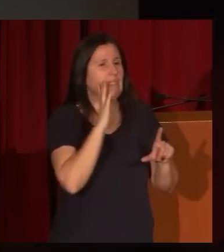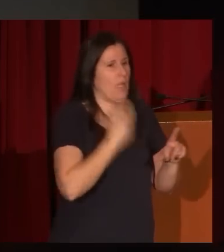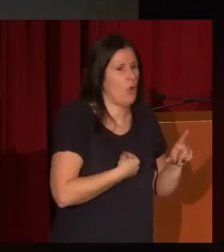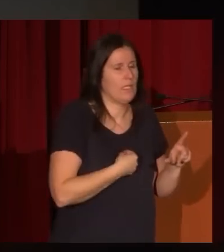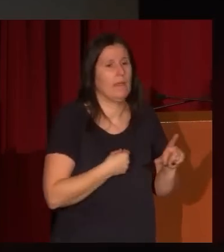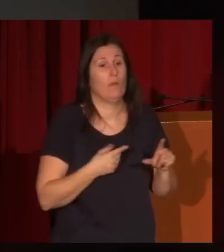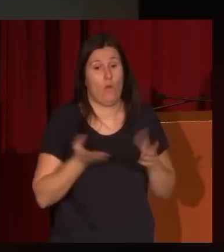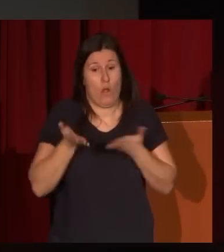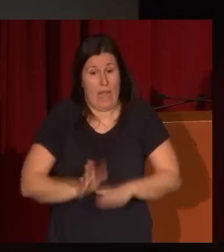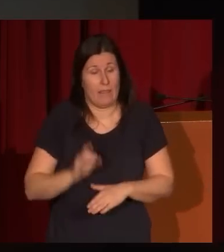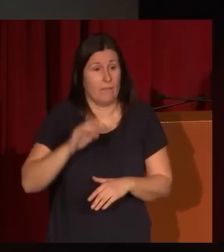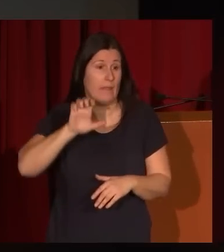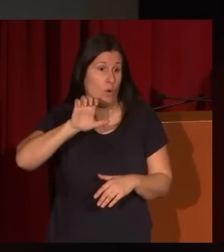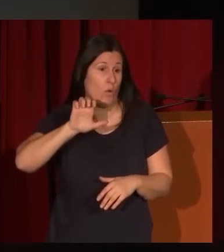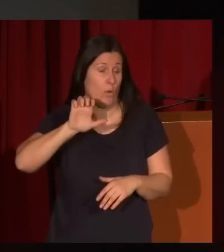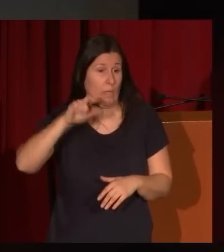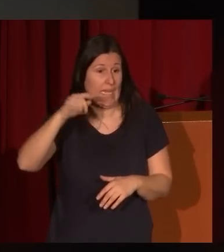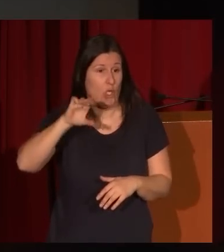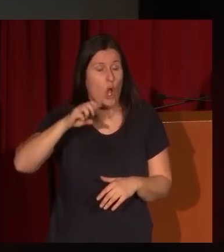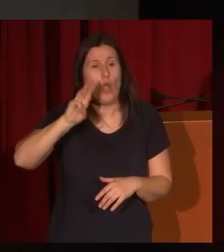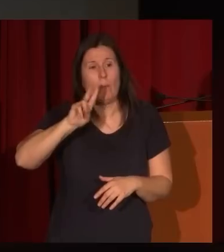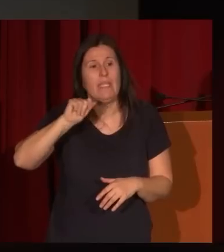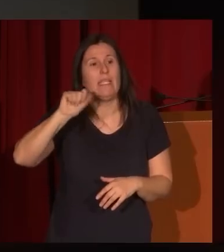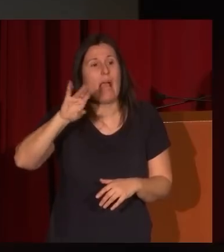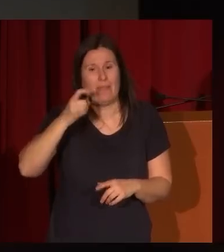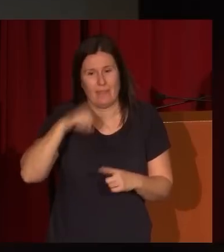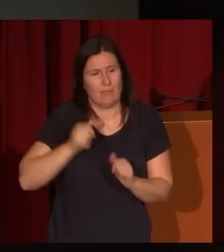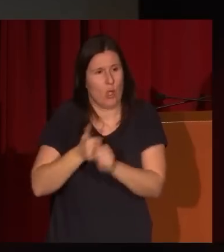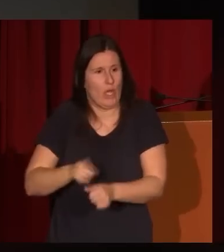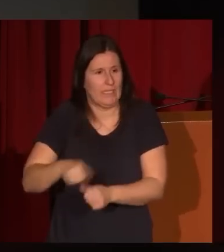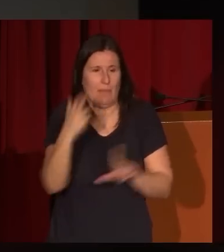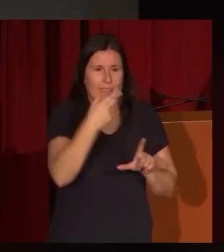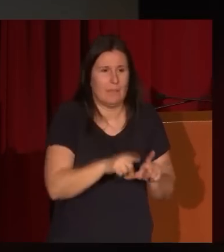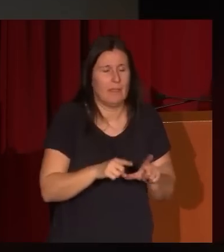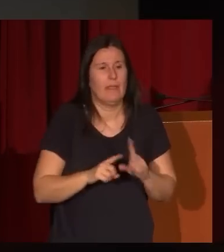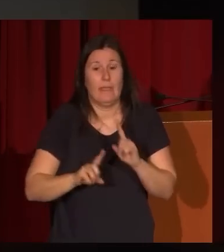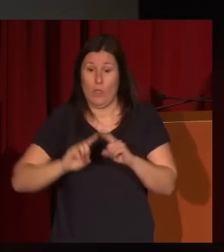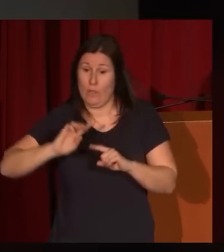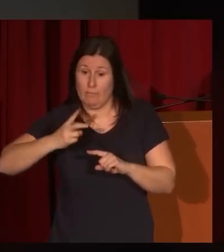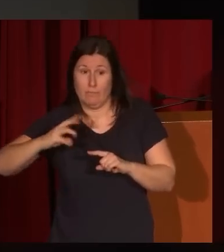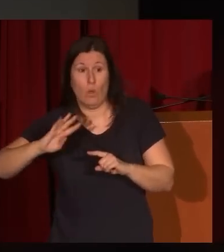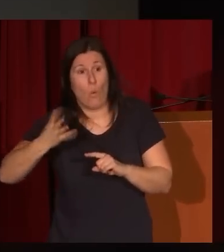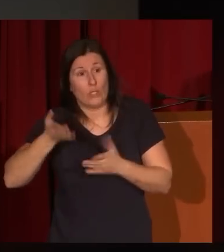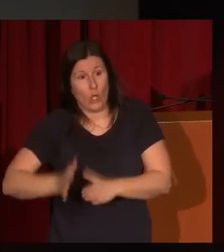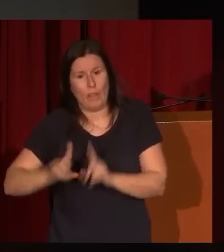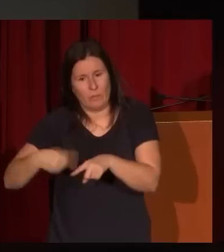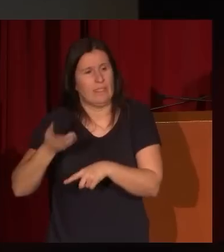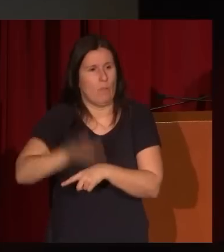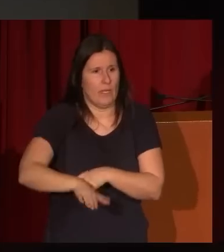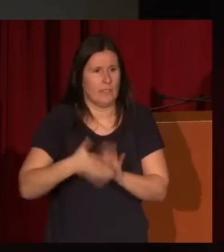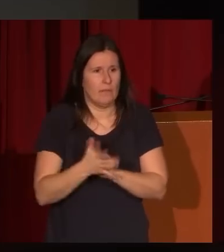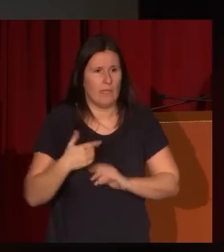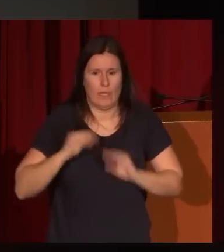este Eugenio Lucas Villamil, que les he dicho que seguirá su trayectoria, nace su tercer hijo, nace su cuarto hijo y muere. Quiere decir, no apenas hay